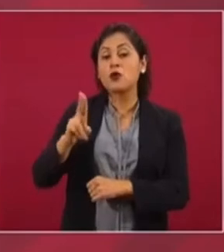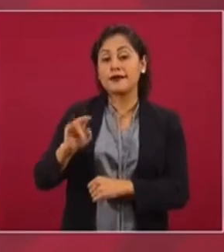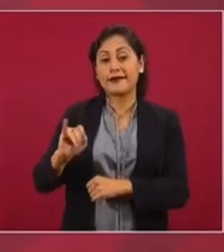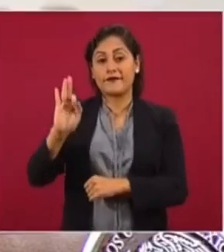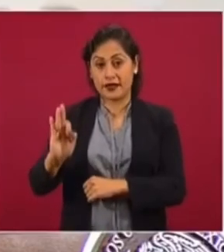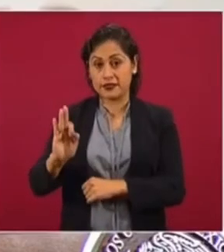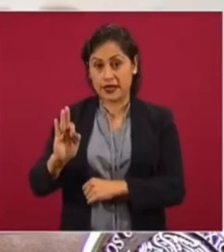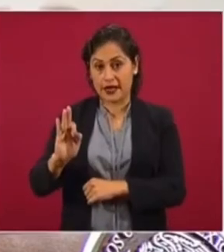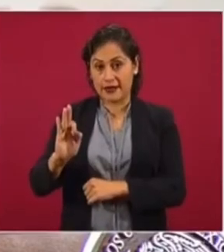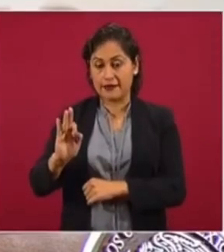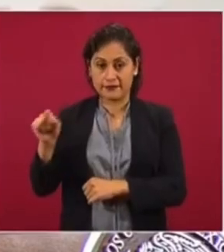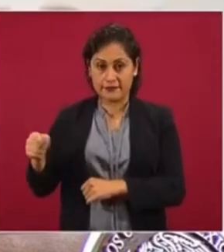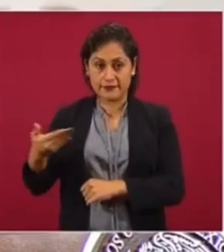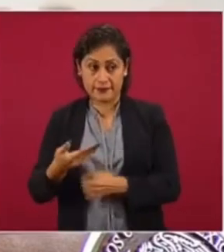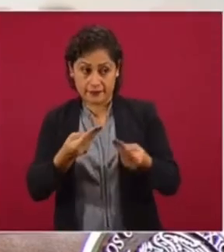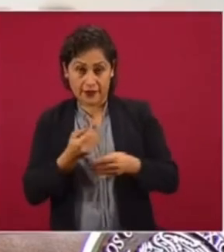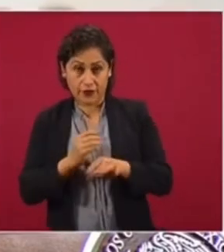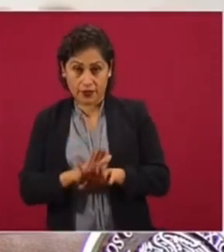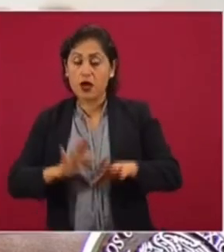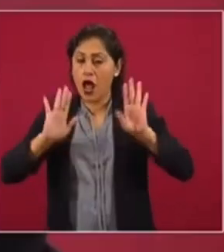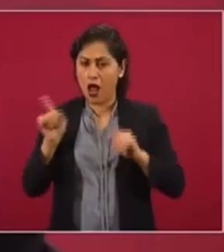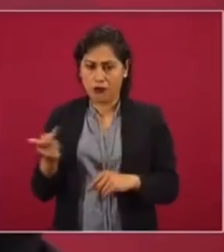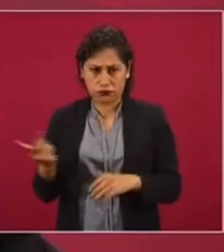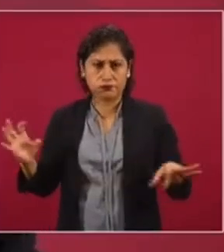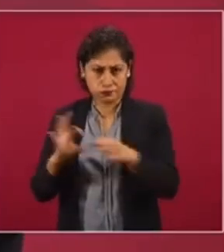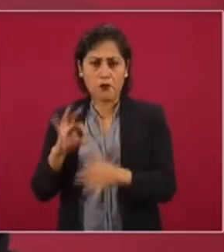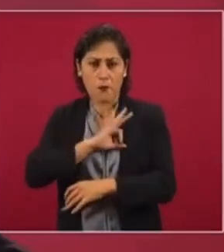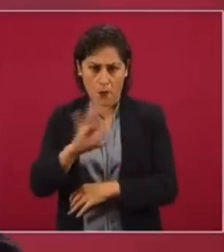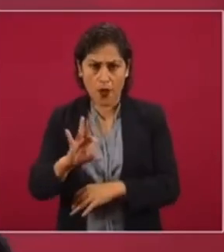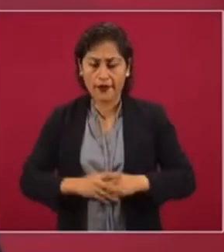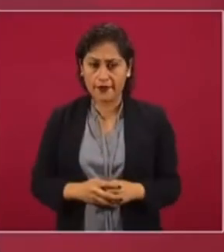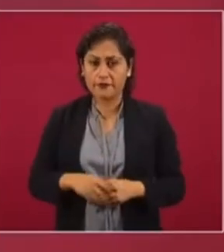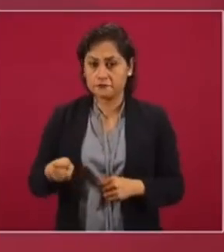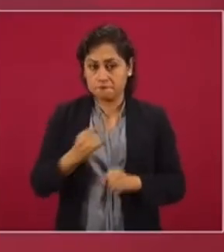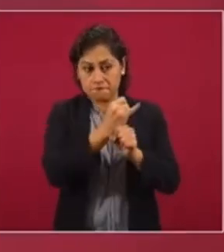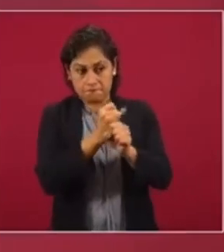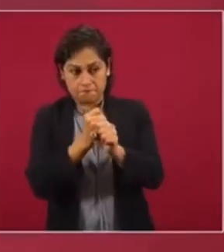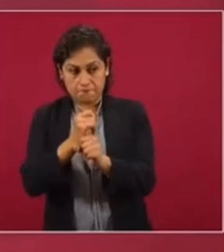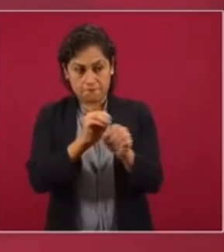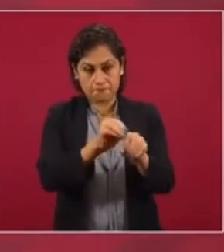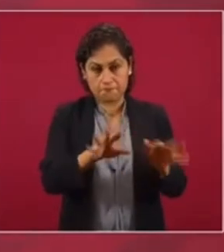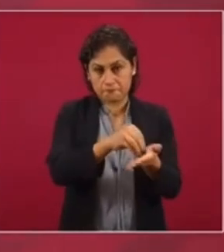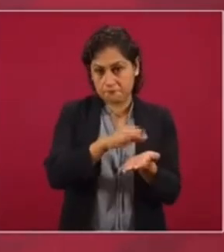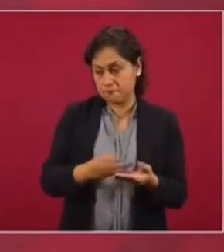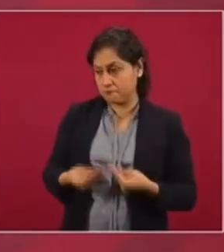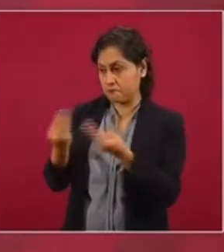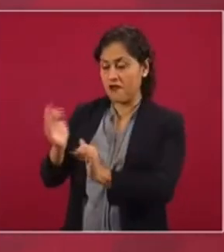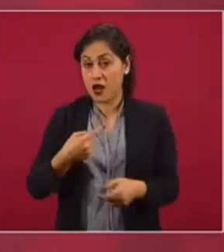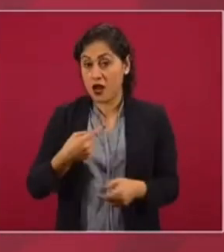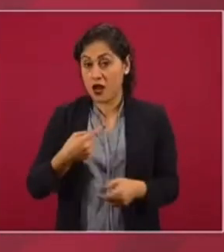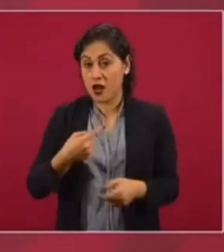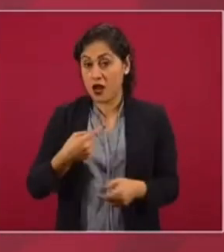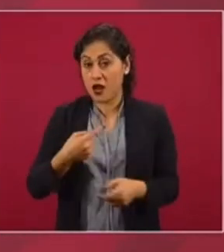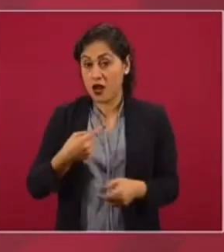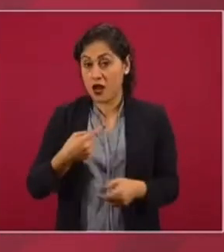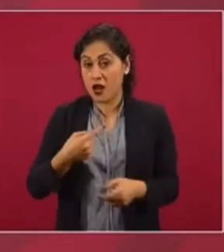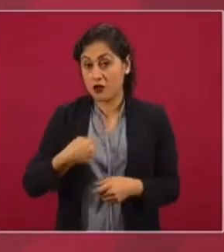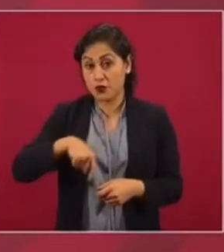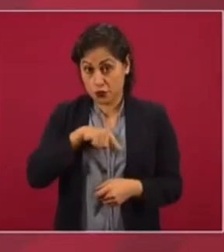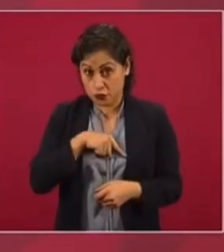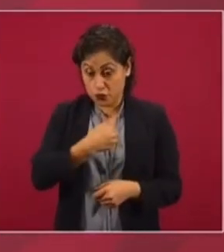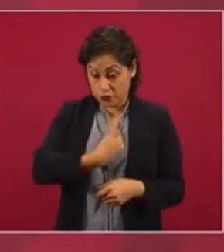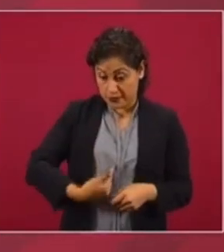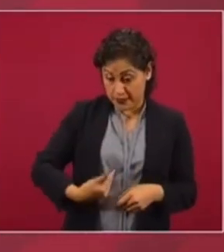Información, se puede hacer la investigación y proporcionar esa información a la Fiscalía. No podemos nosotros, como